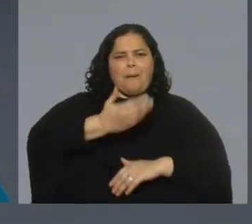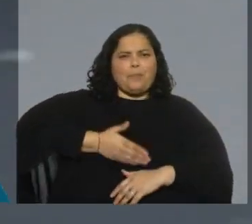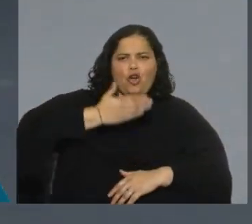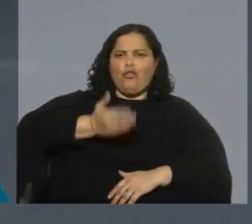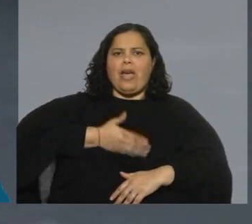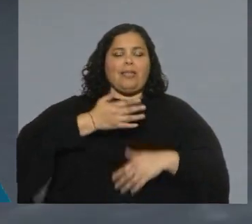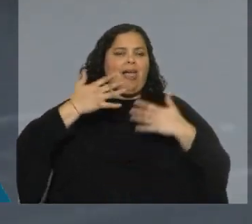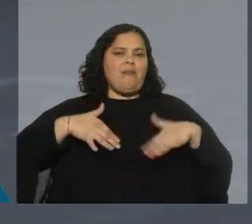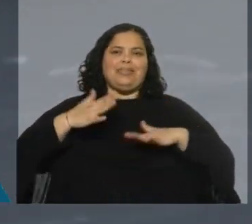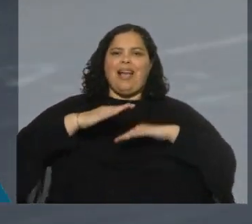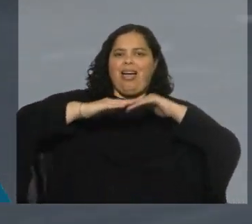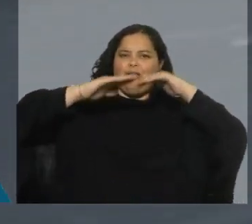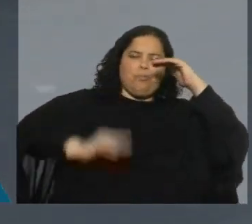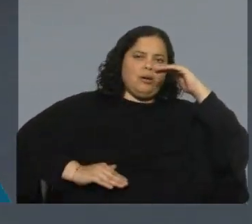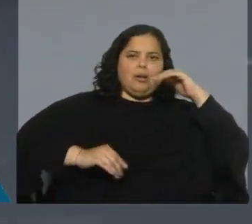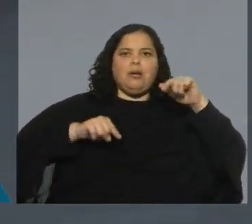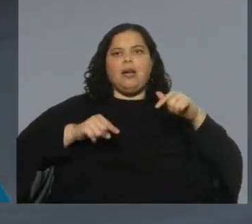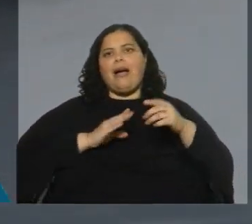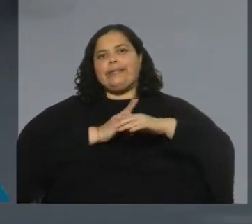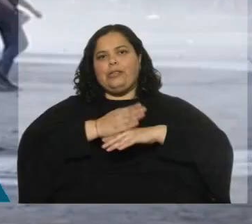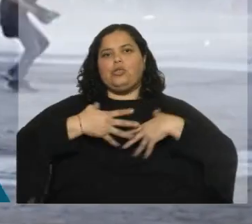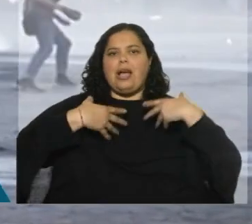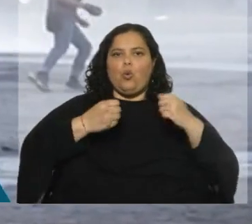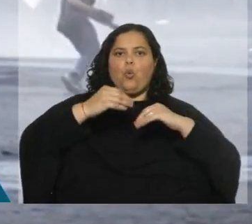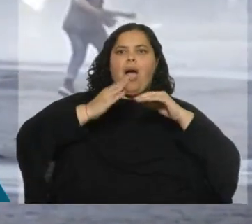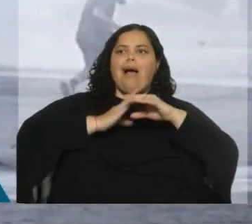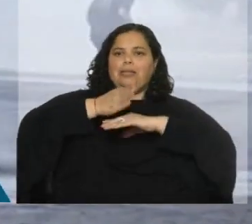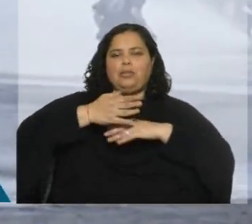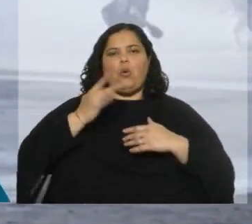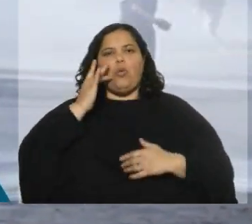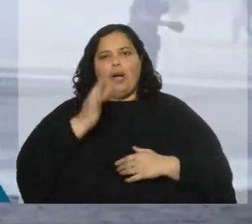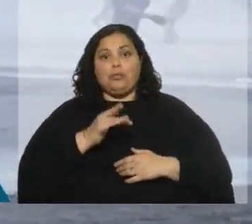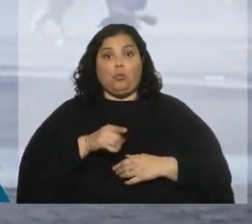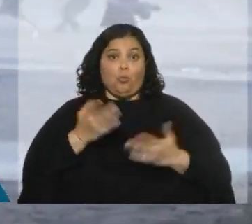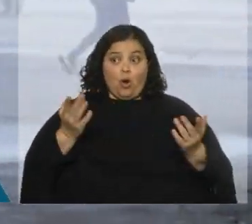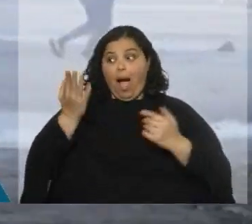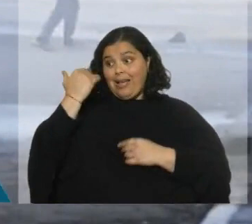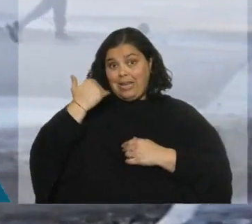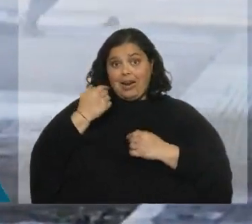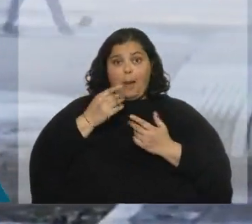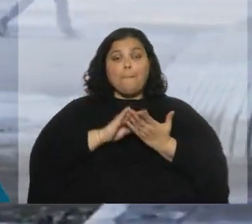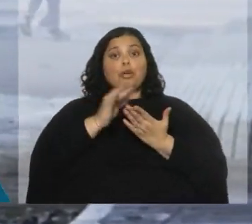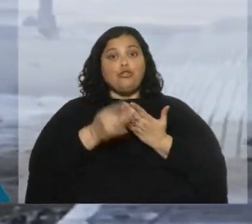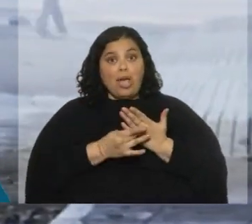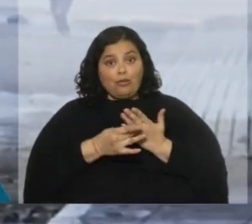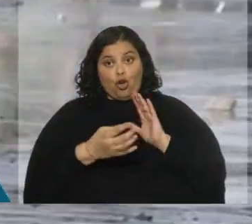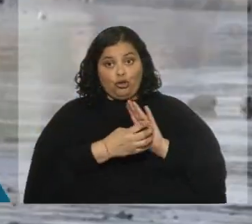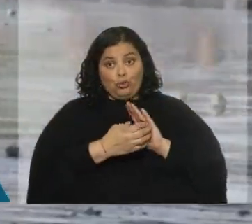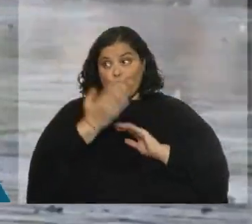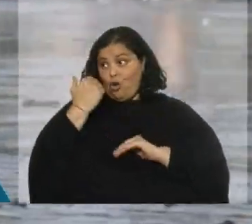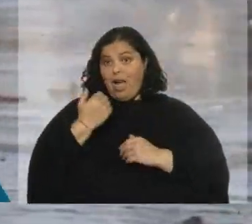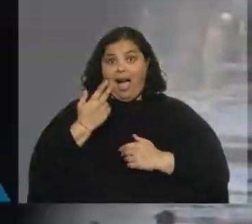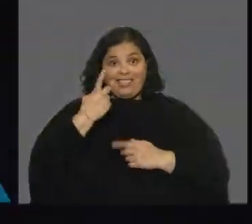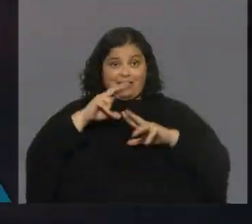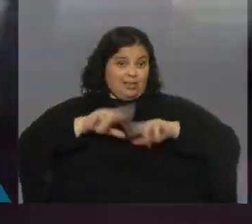desigualdades en acceso a la salud, en acceso a la educación. Este proyecto que ayer fue rechazado tiene algunos